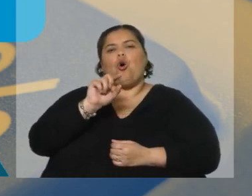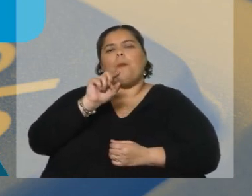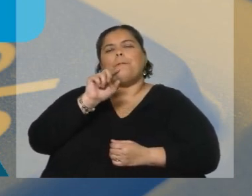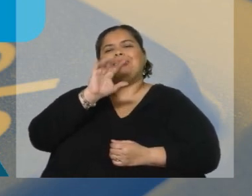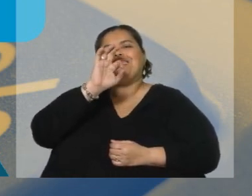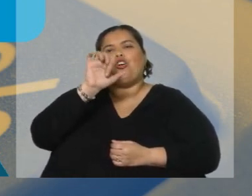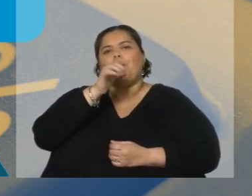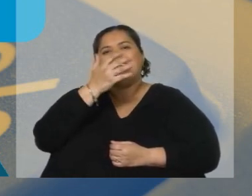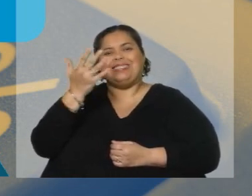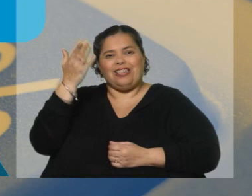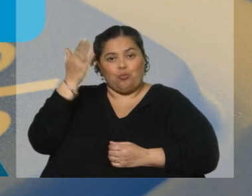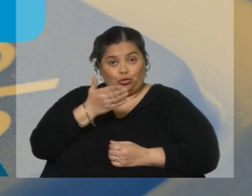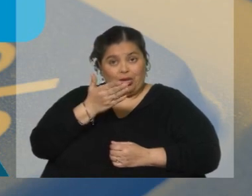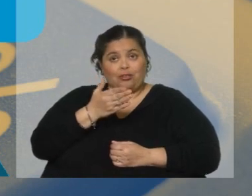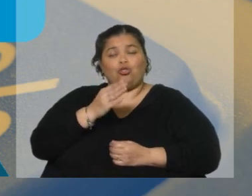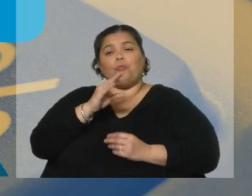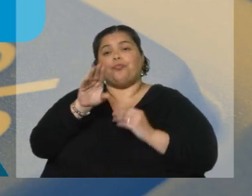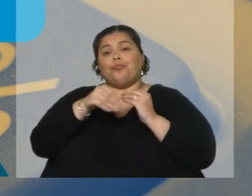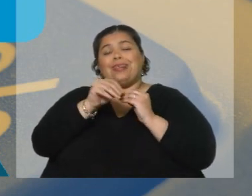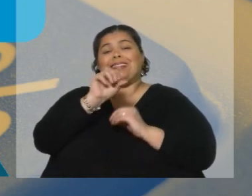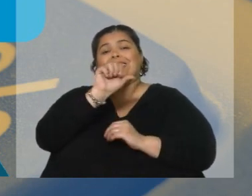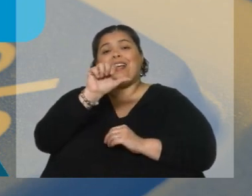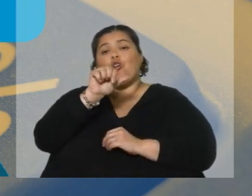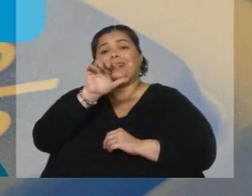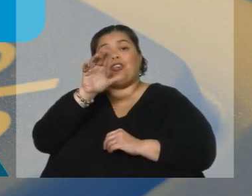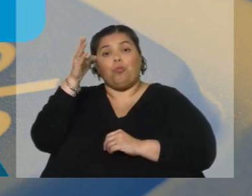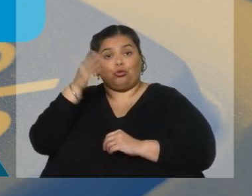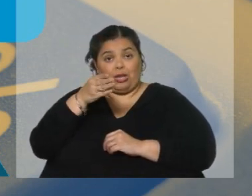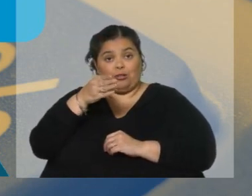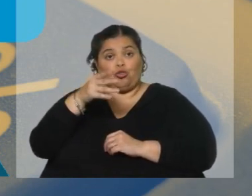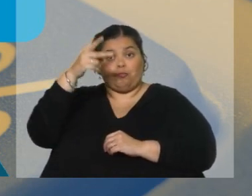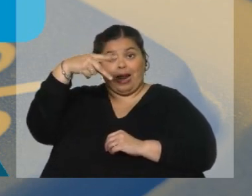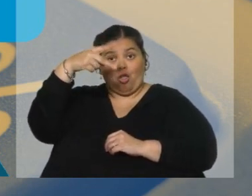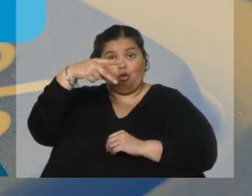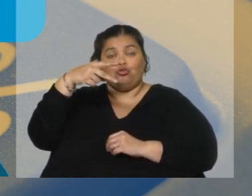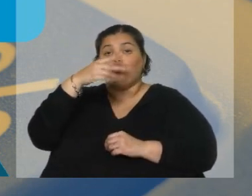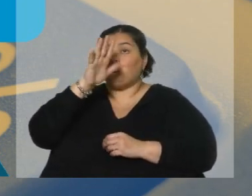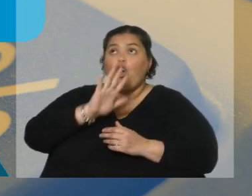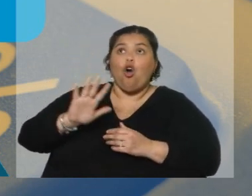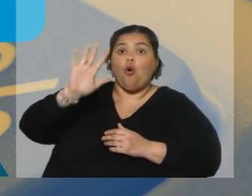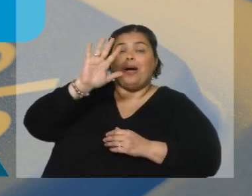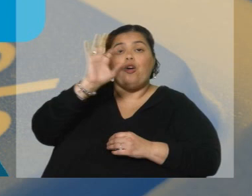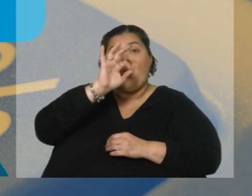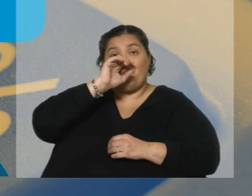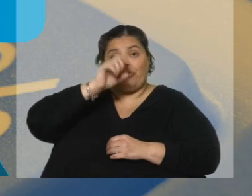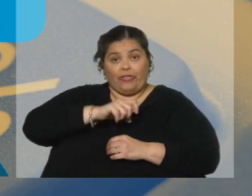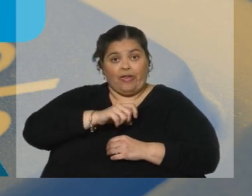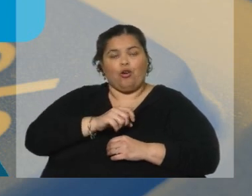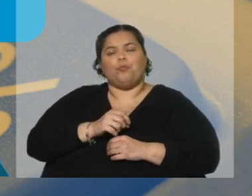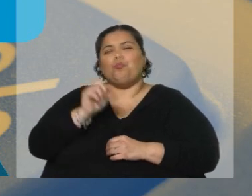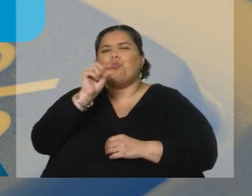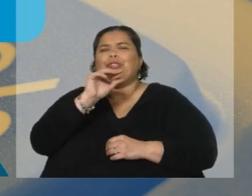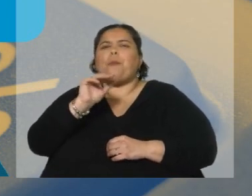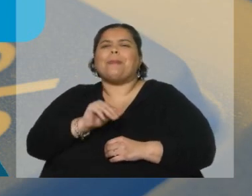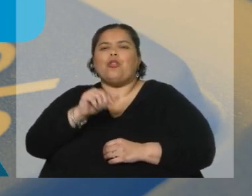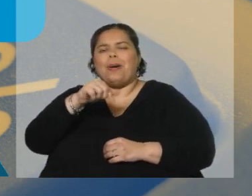mes, el acumulado a 12 meses por encima del 6%, en ambos casos, País y Montevideo, unas décimas por debajo para Montevideo